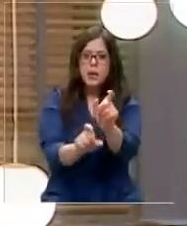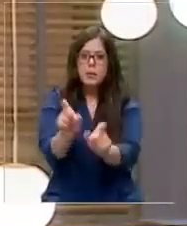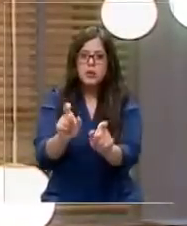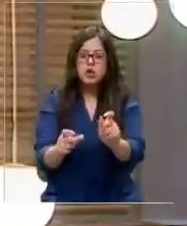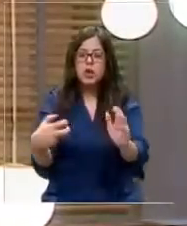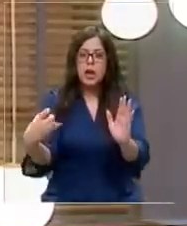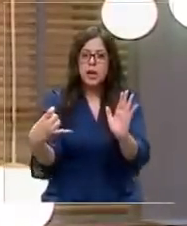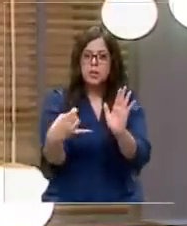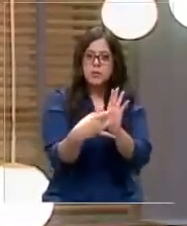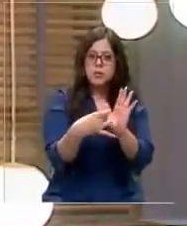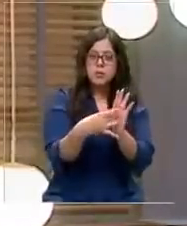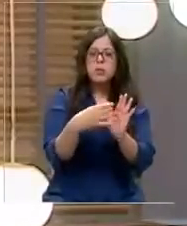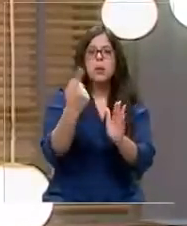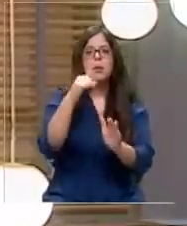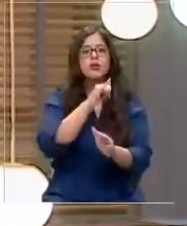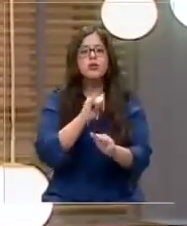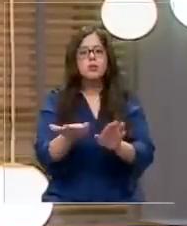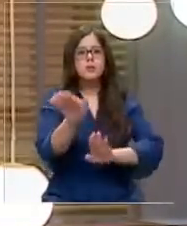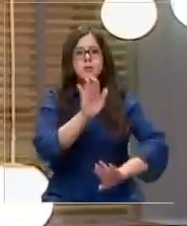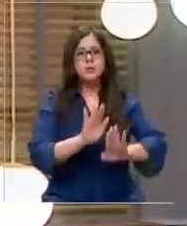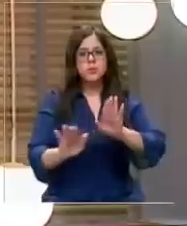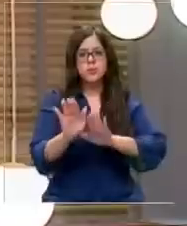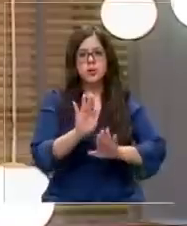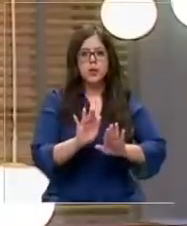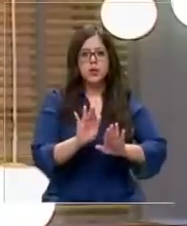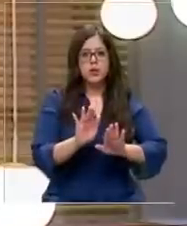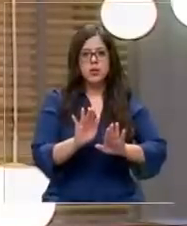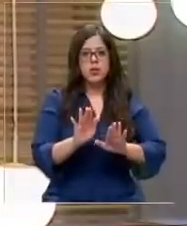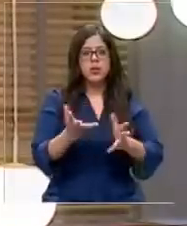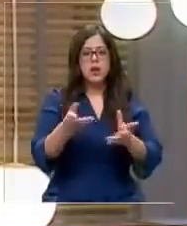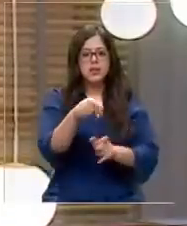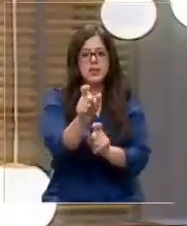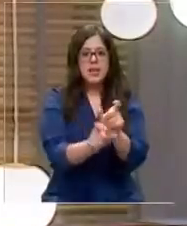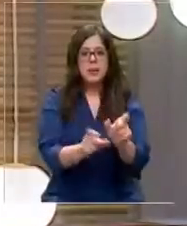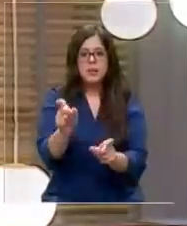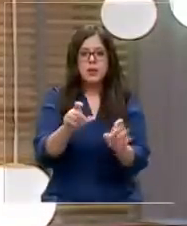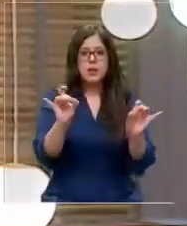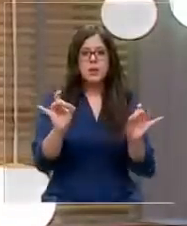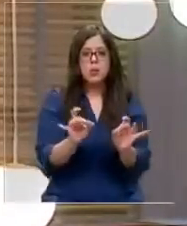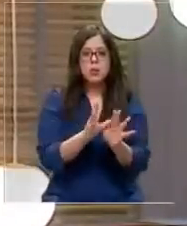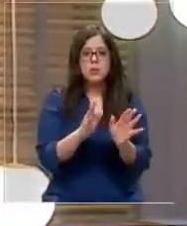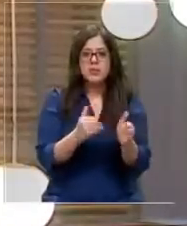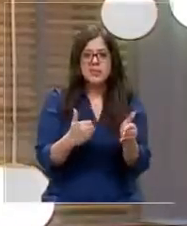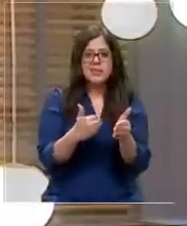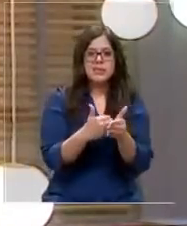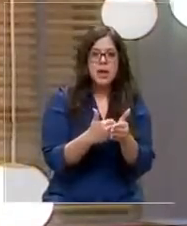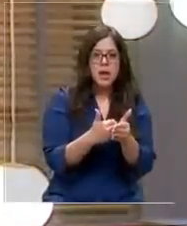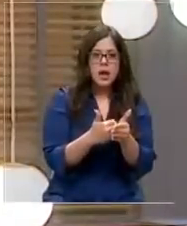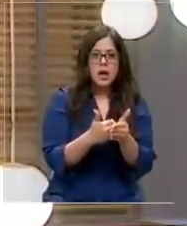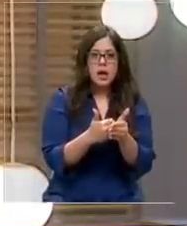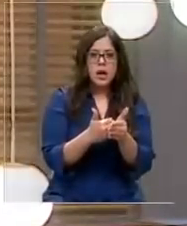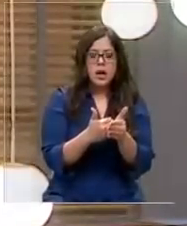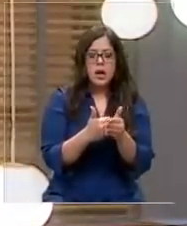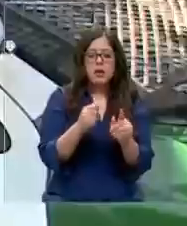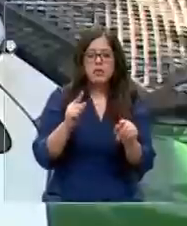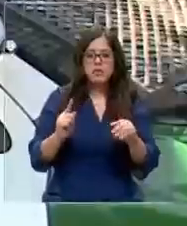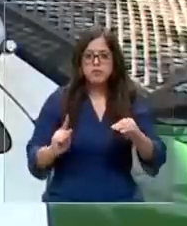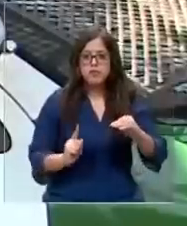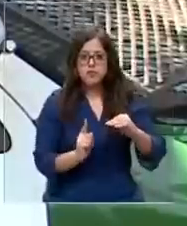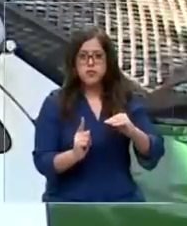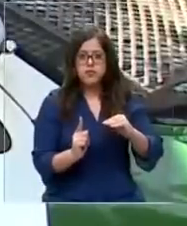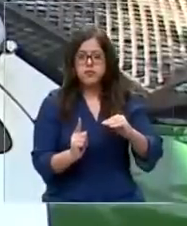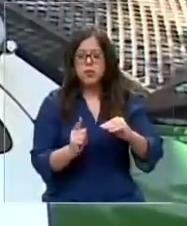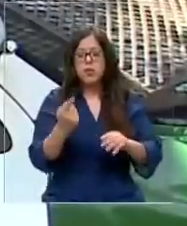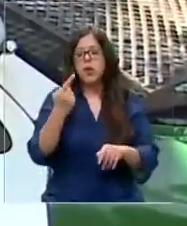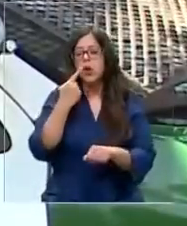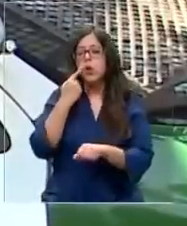ilícitos, pero siempre tomando todas las precauciones para el resguardo de la integridad de las personas que puedan estar en la ruta de escape de los delincuentes. Pero